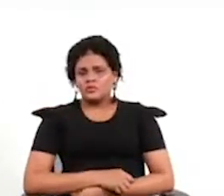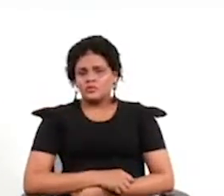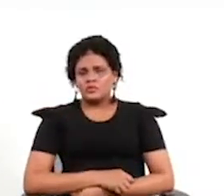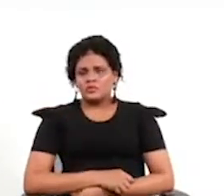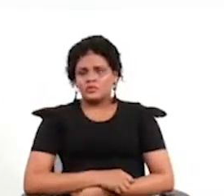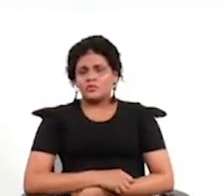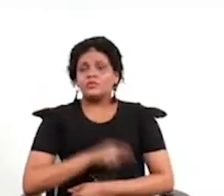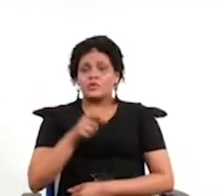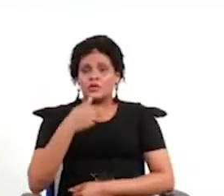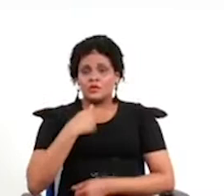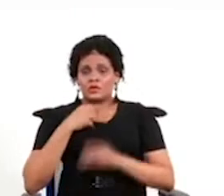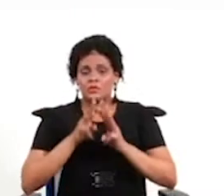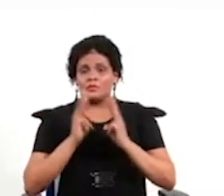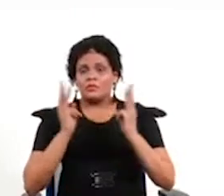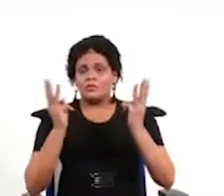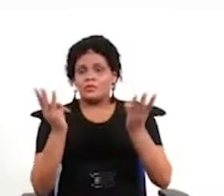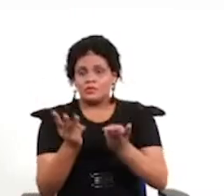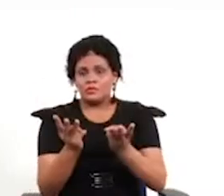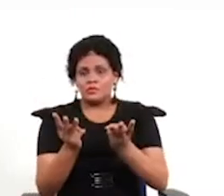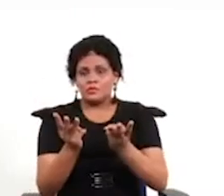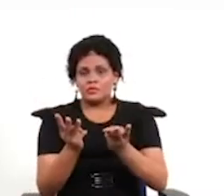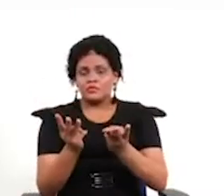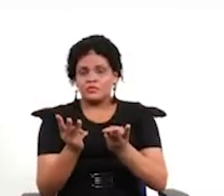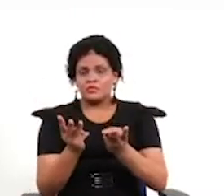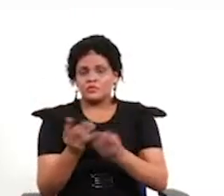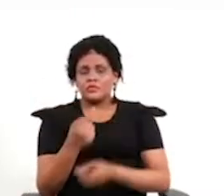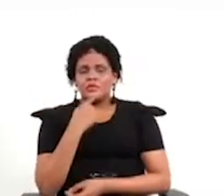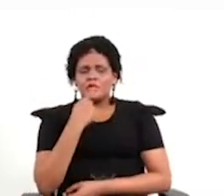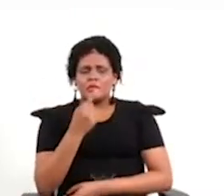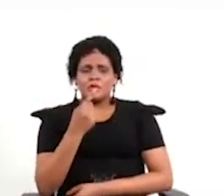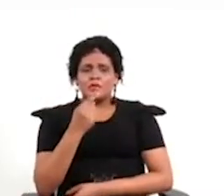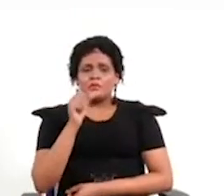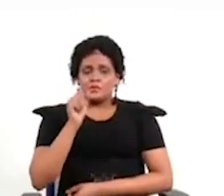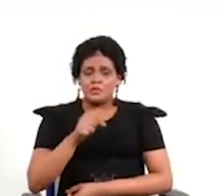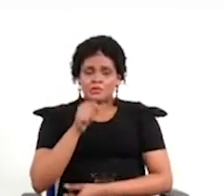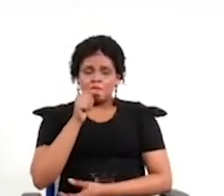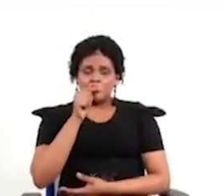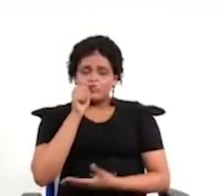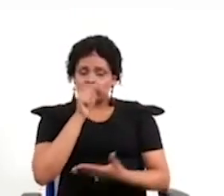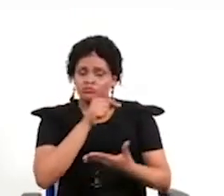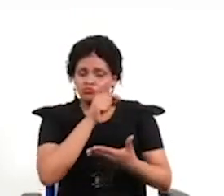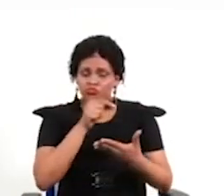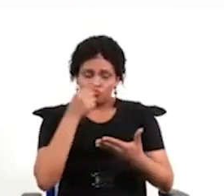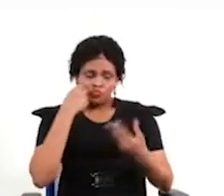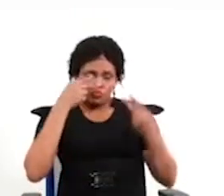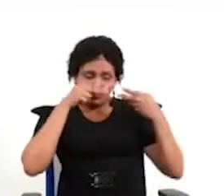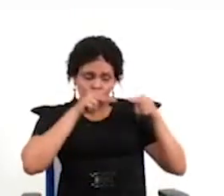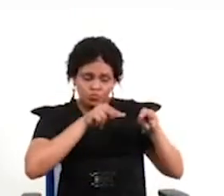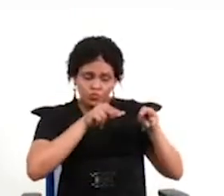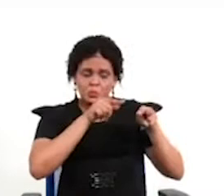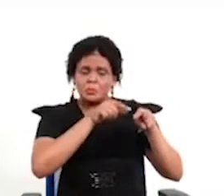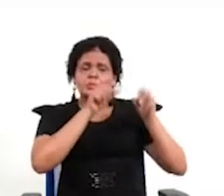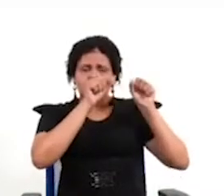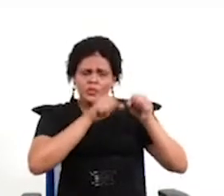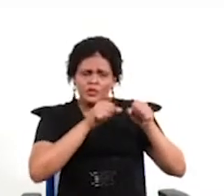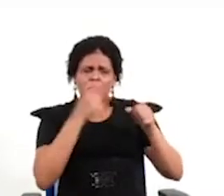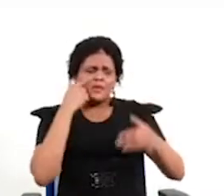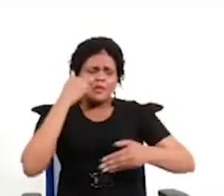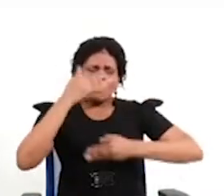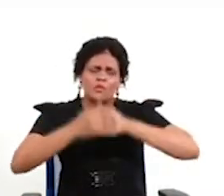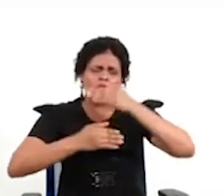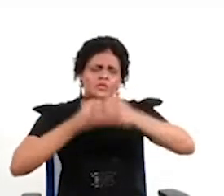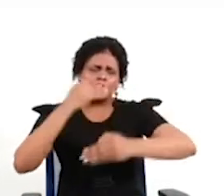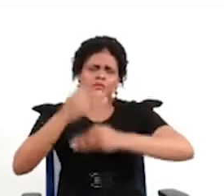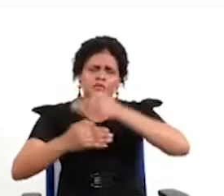método de procesamiento de contenidos que debe existir, que debe ser comunicado previamente y que debe conectar